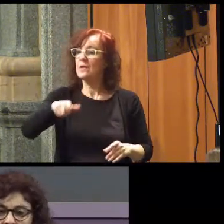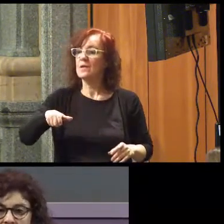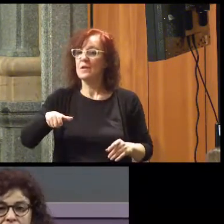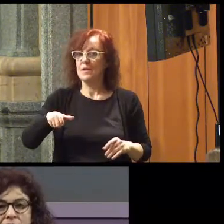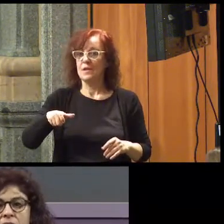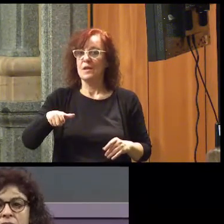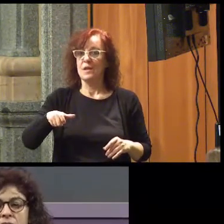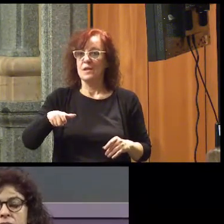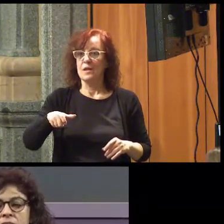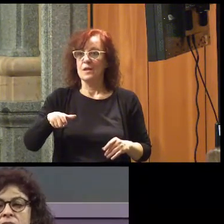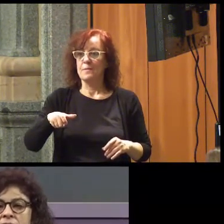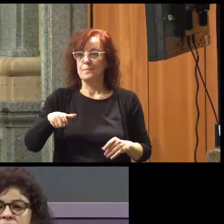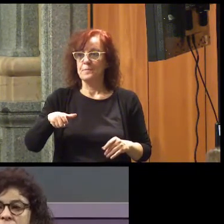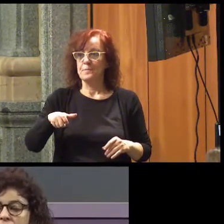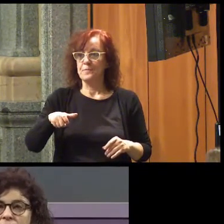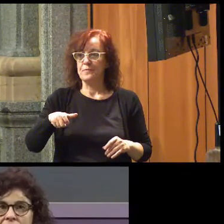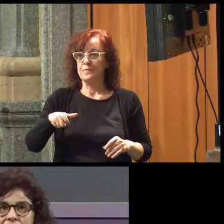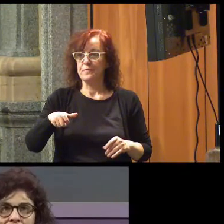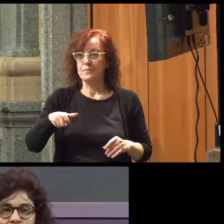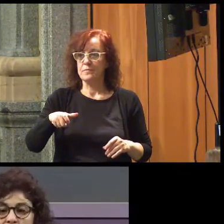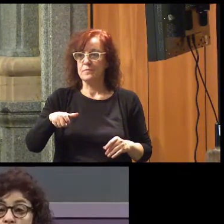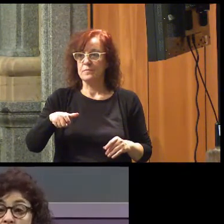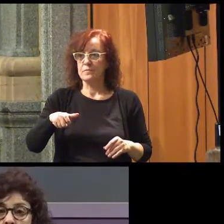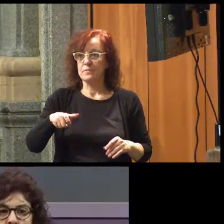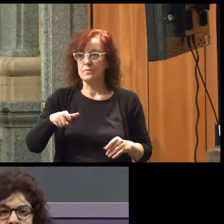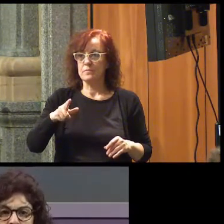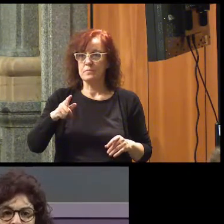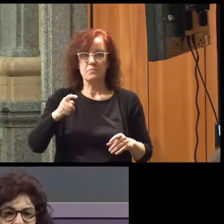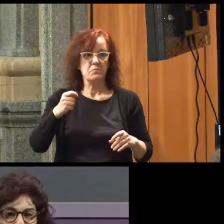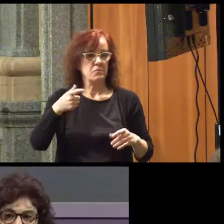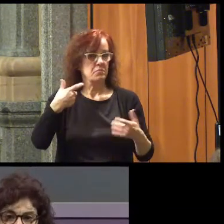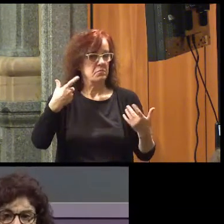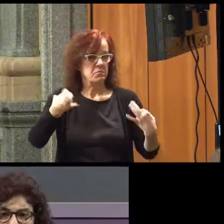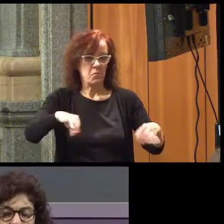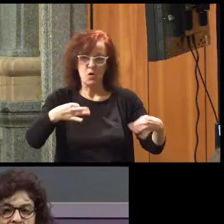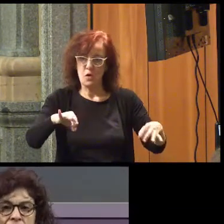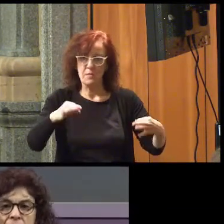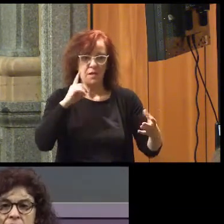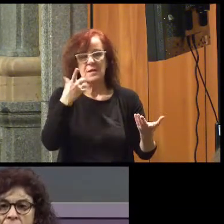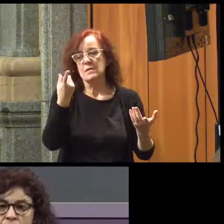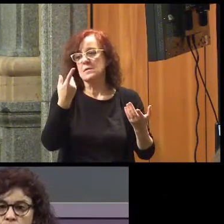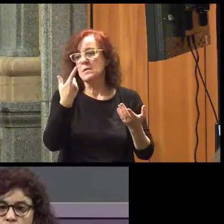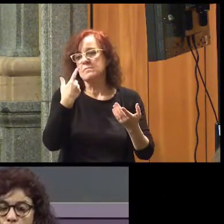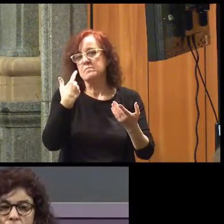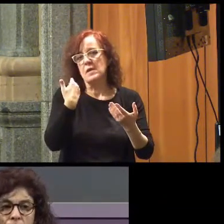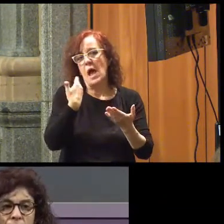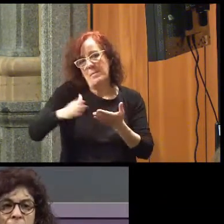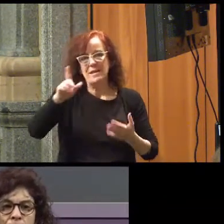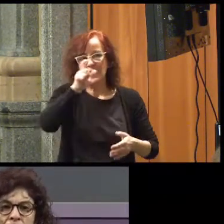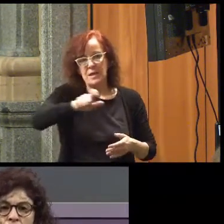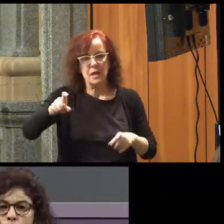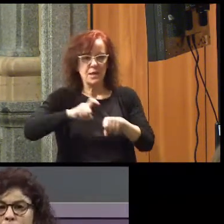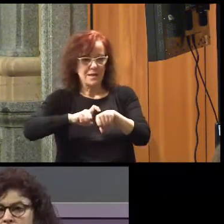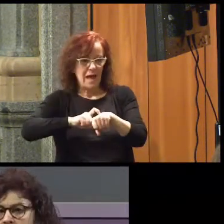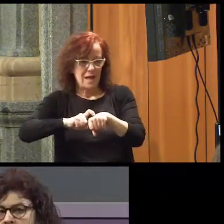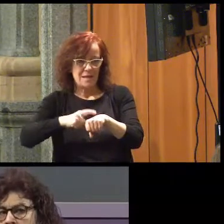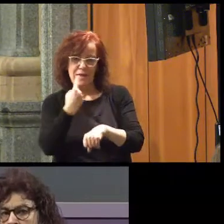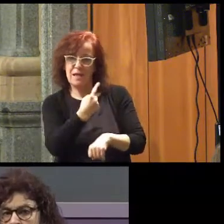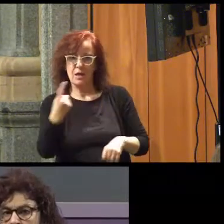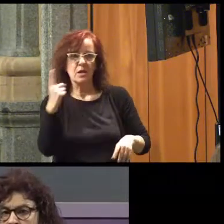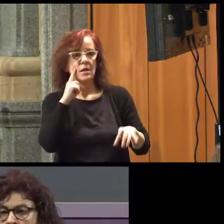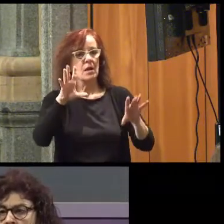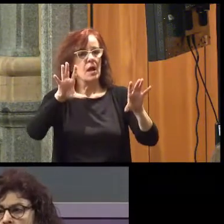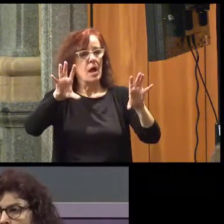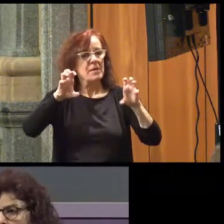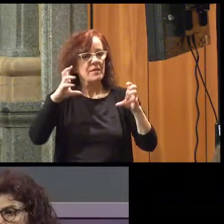las más fluidas posibles al margen de las características de cada uno. Y de aprender a convivir y a